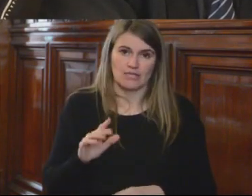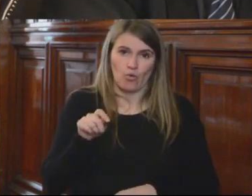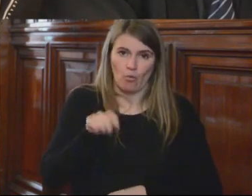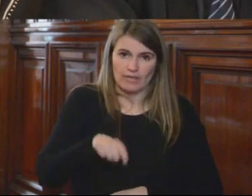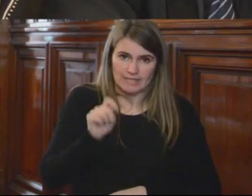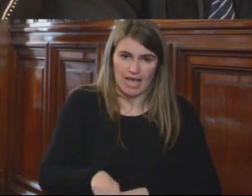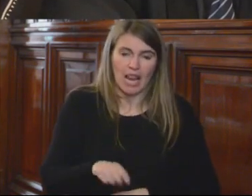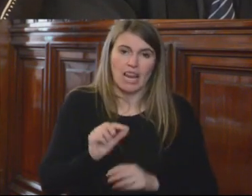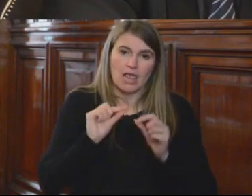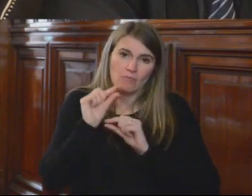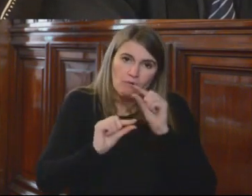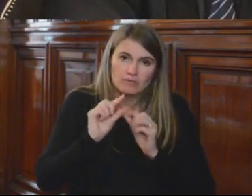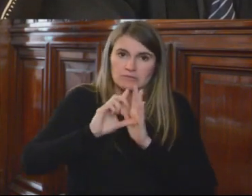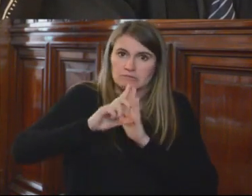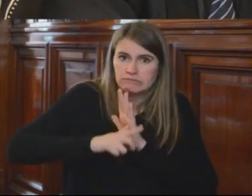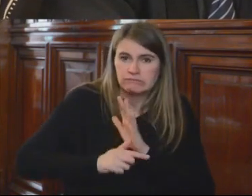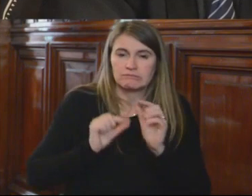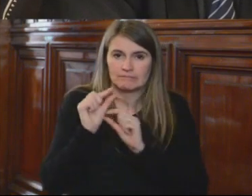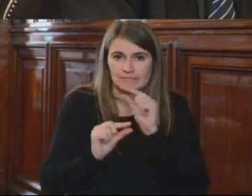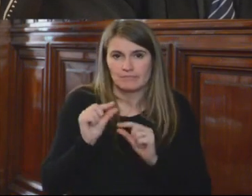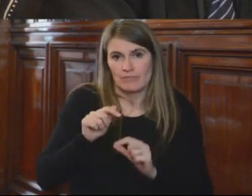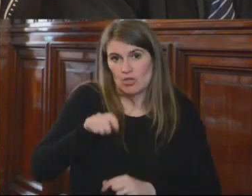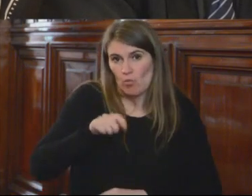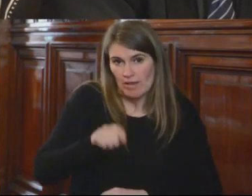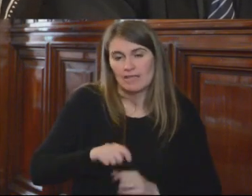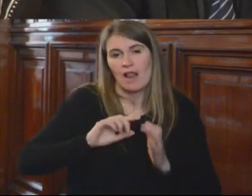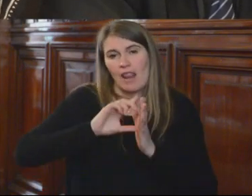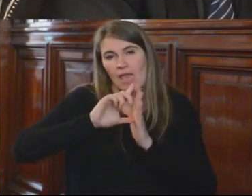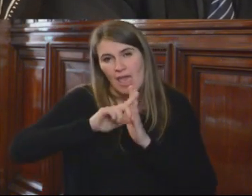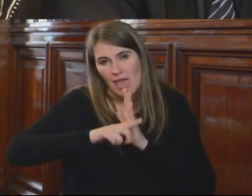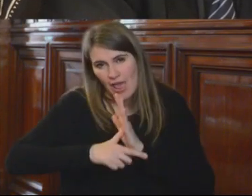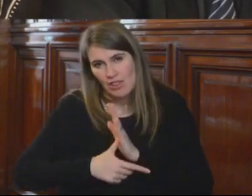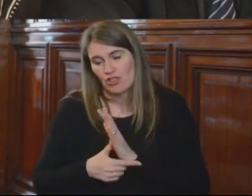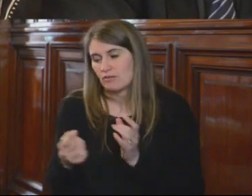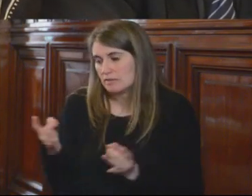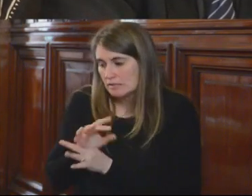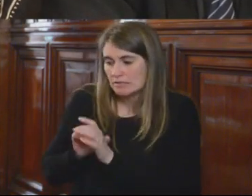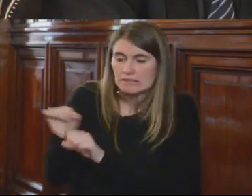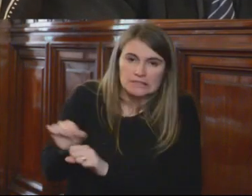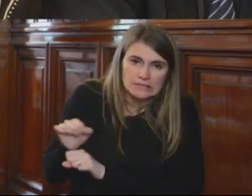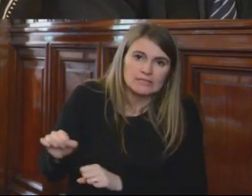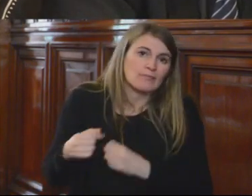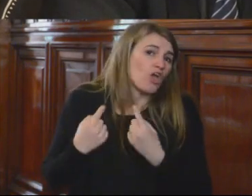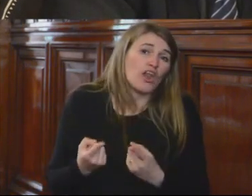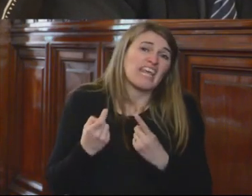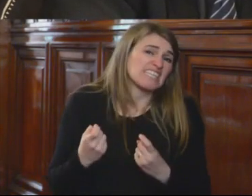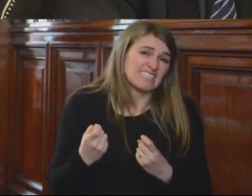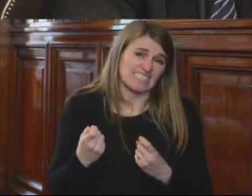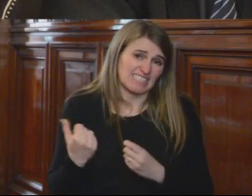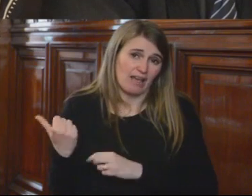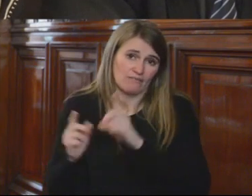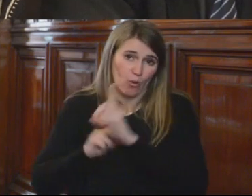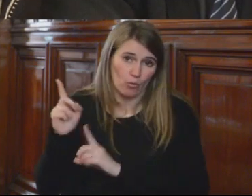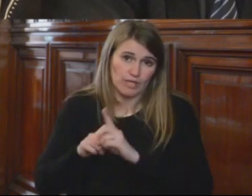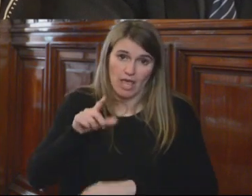que está llevando adelante el Consejo de la Magistratura es lento, pero es necesario tener esta transitoriedad.